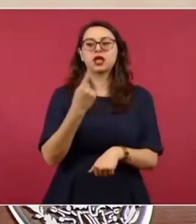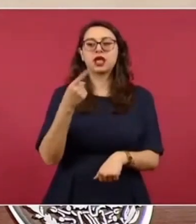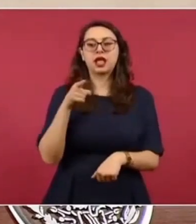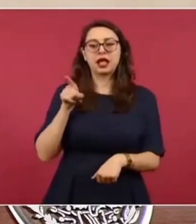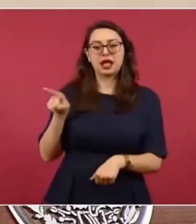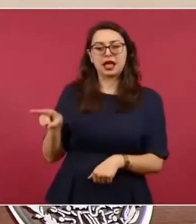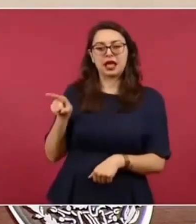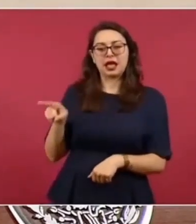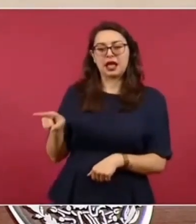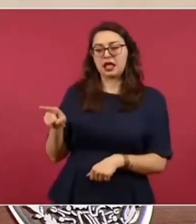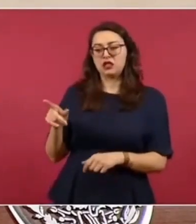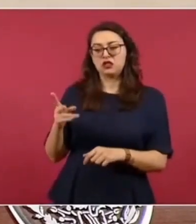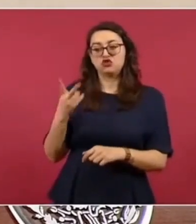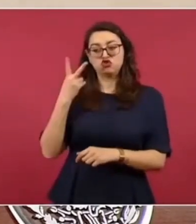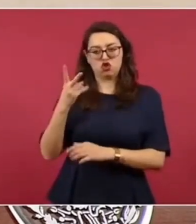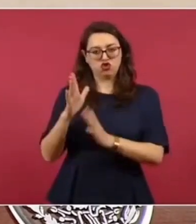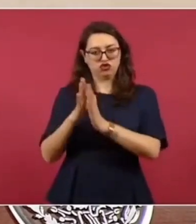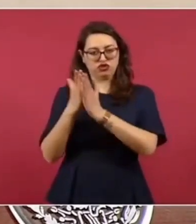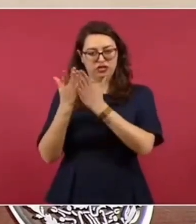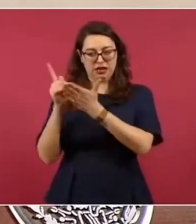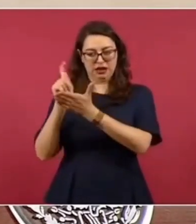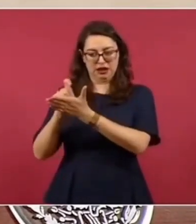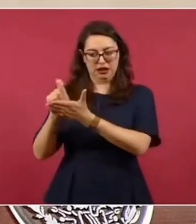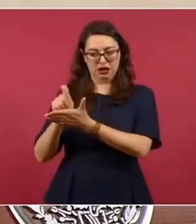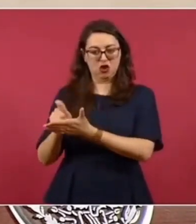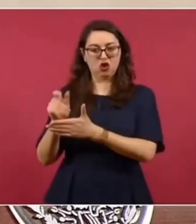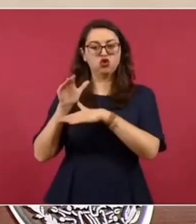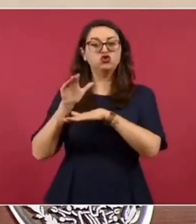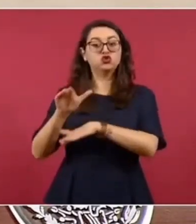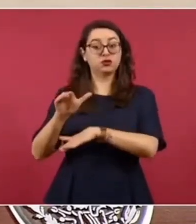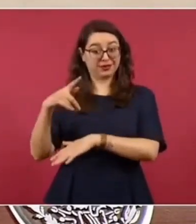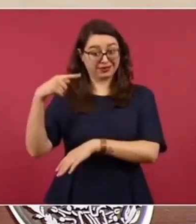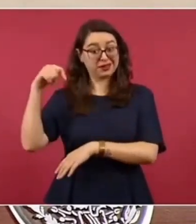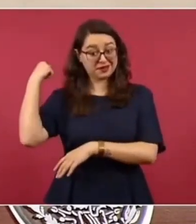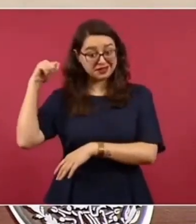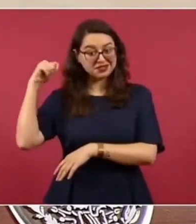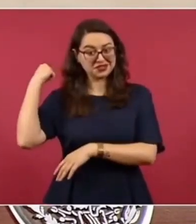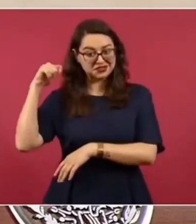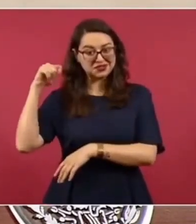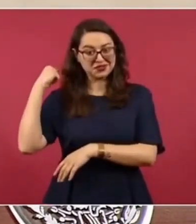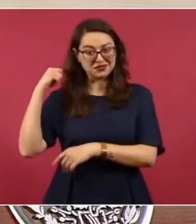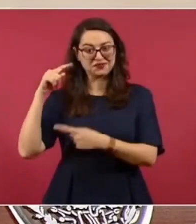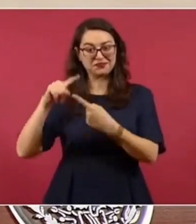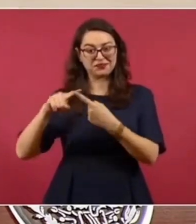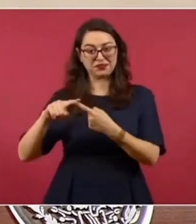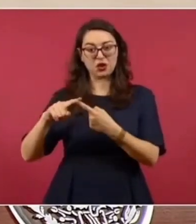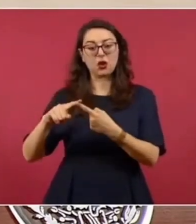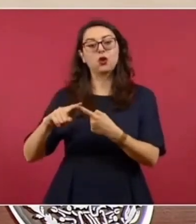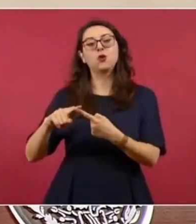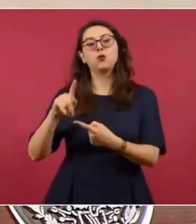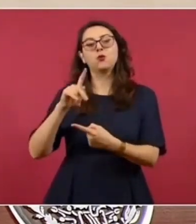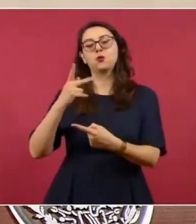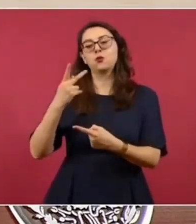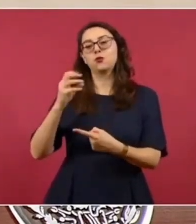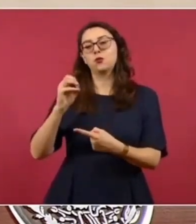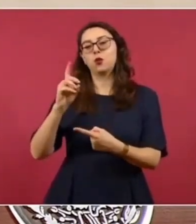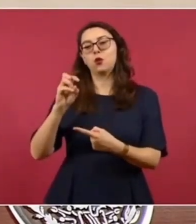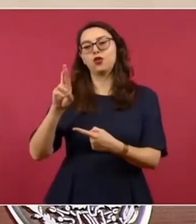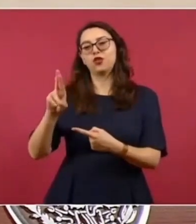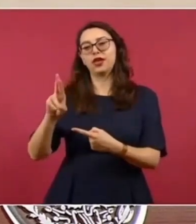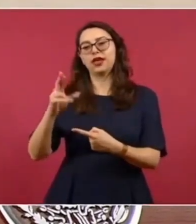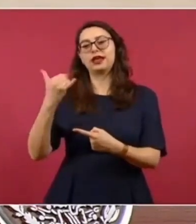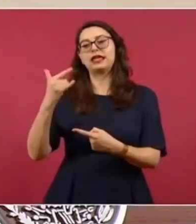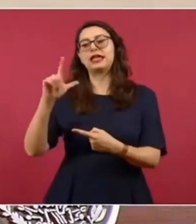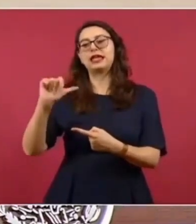que escribió dos libros sobre Tabasco, uno, El Poder y la Gloria, que es muy bueno, y otro, Los